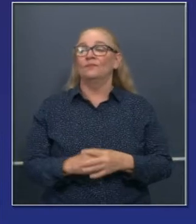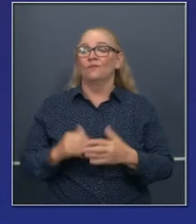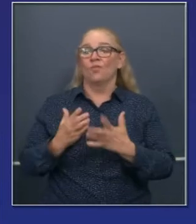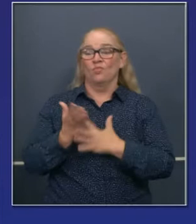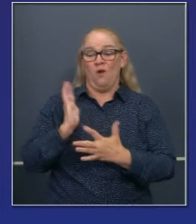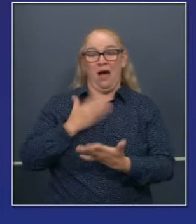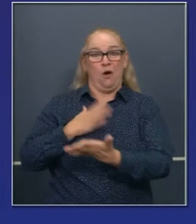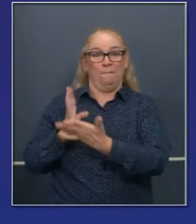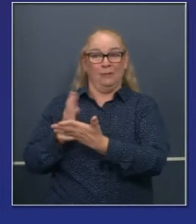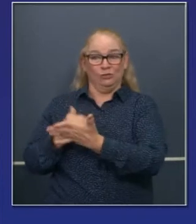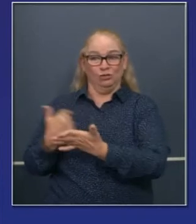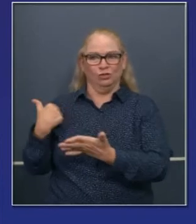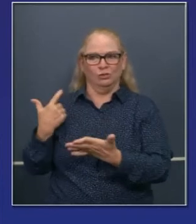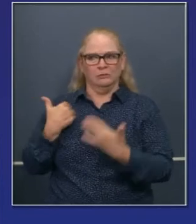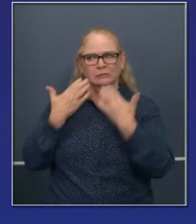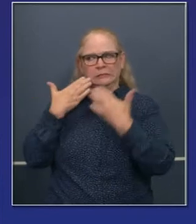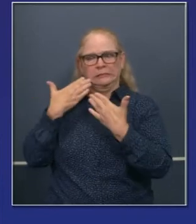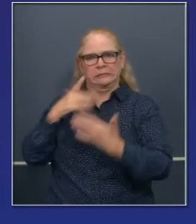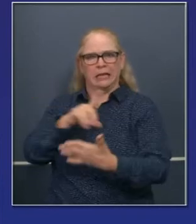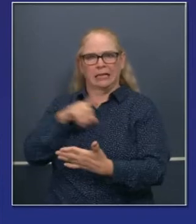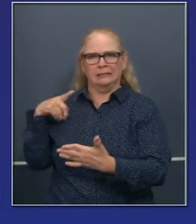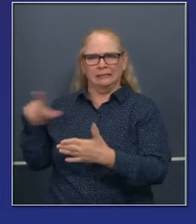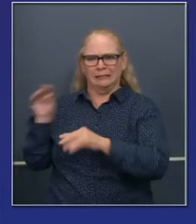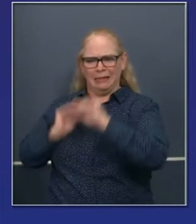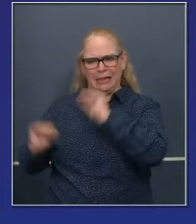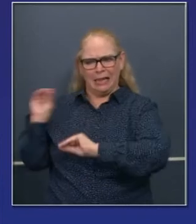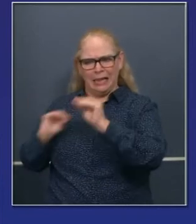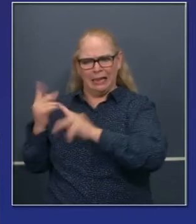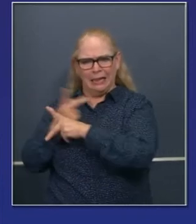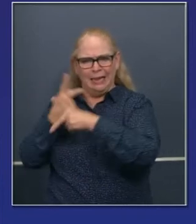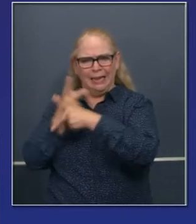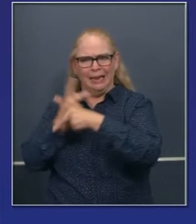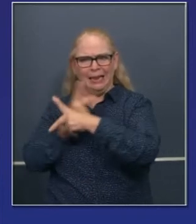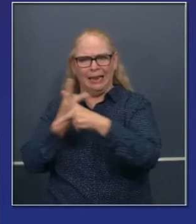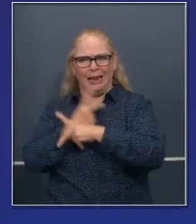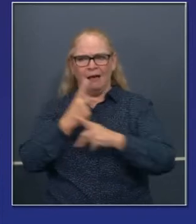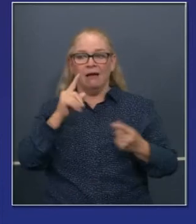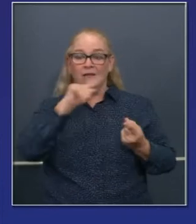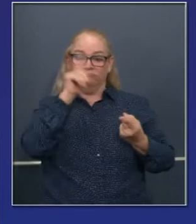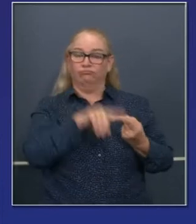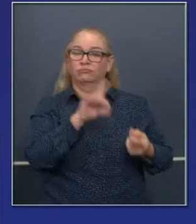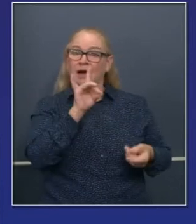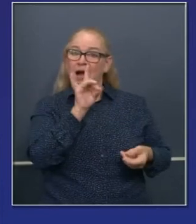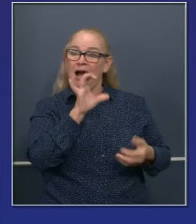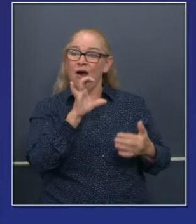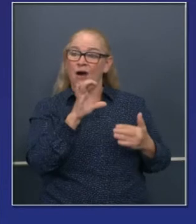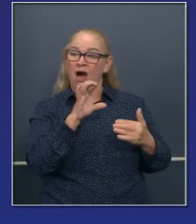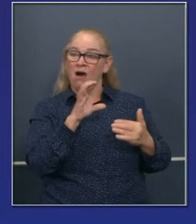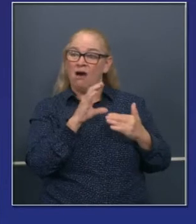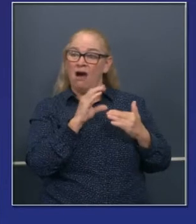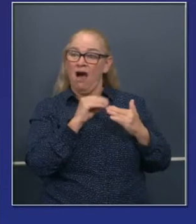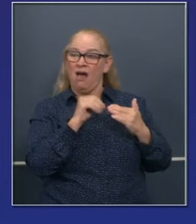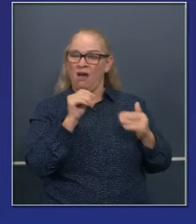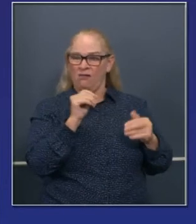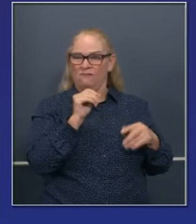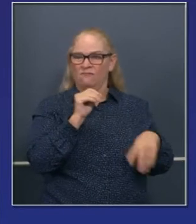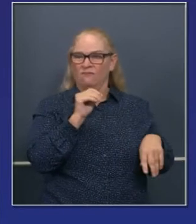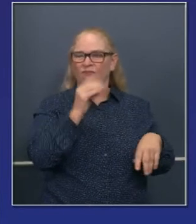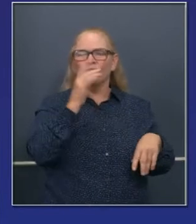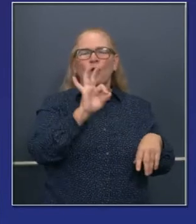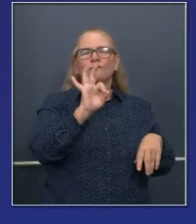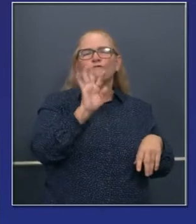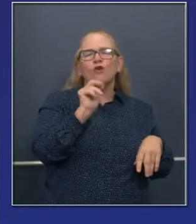de nuestro presupuesto. Le agradezco a mis compañeros el costo de